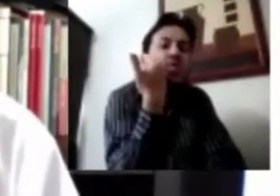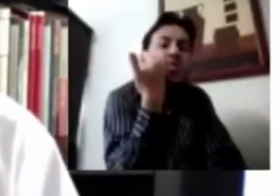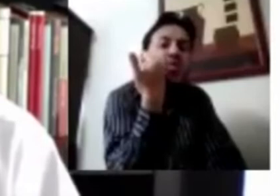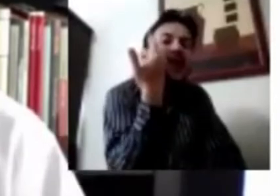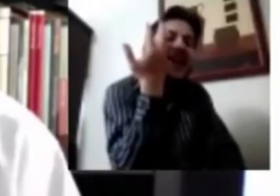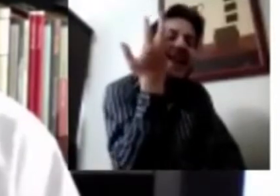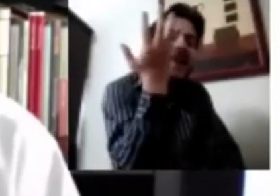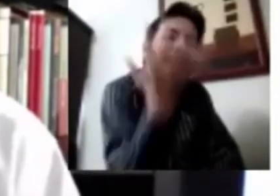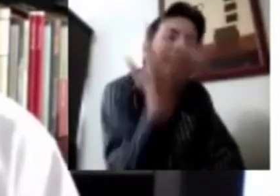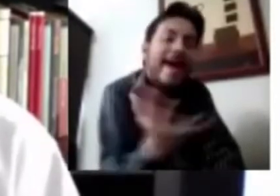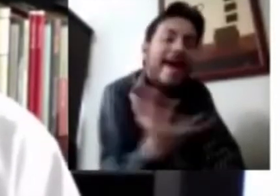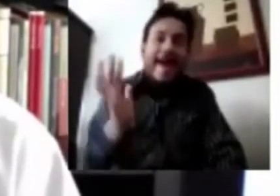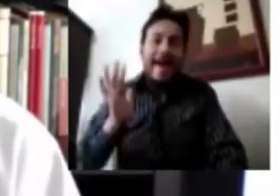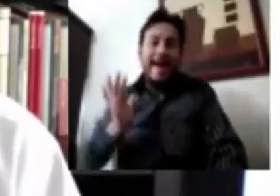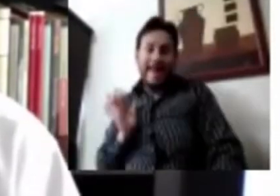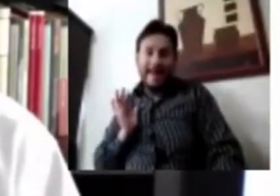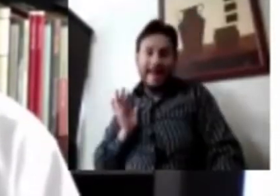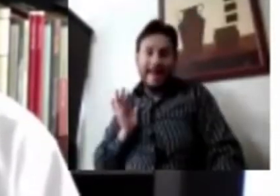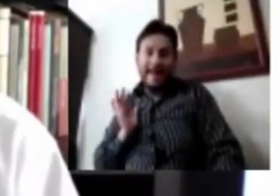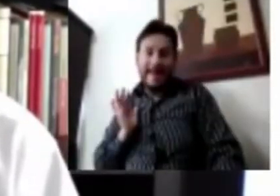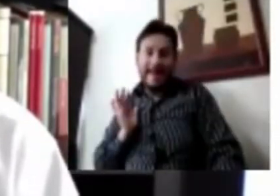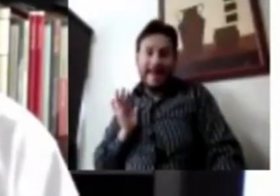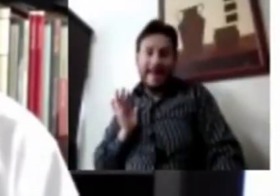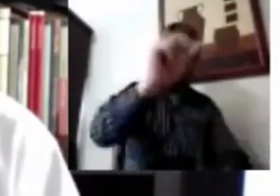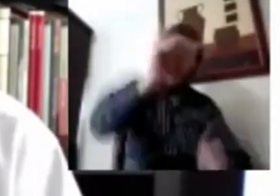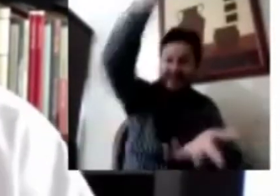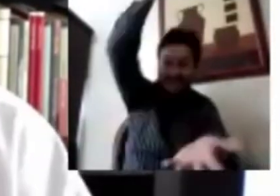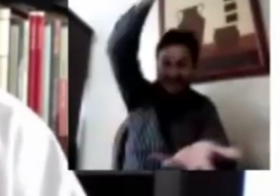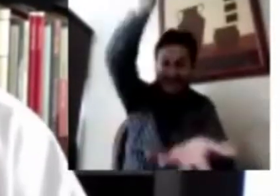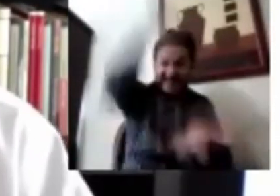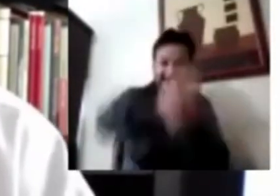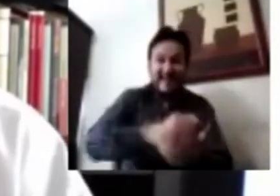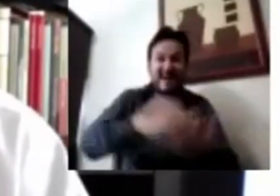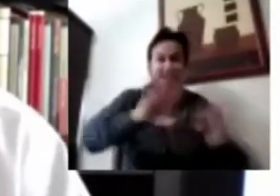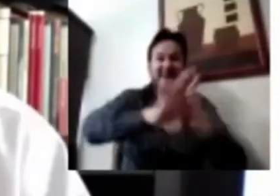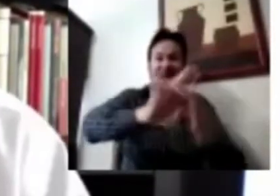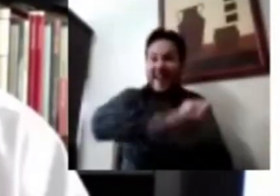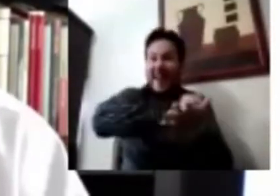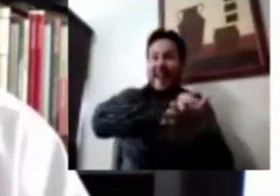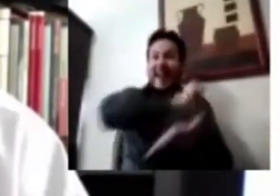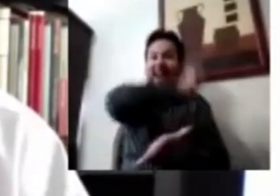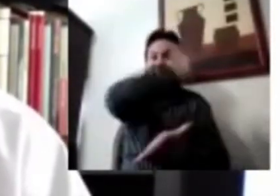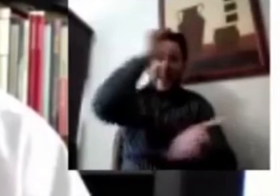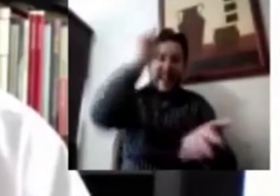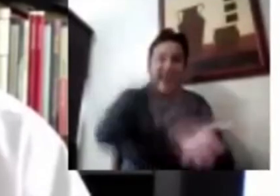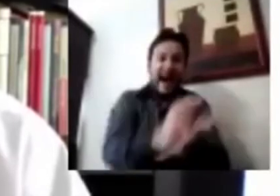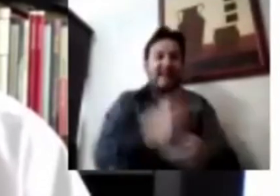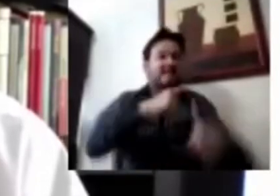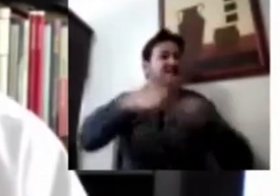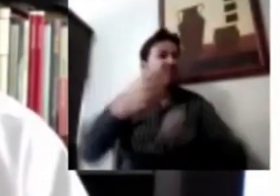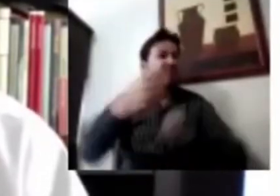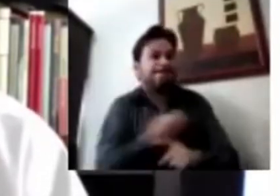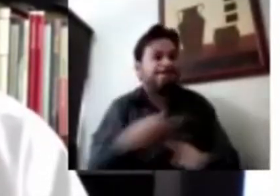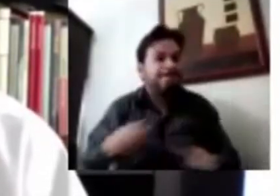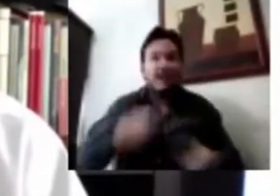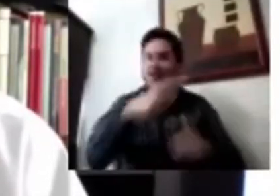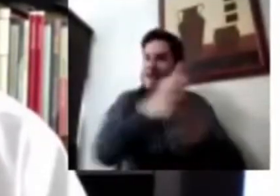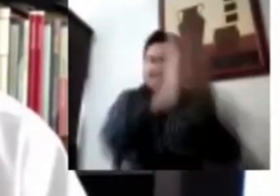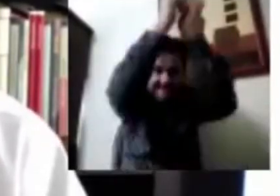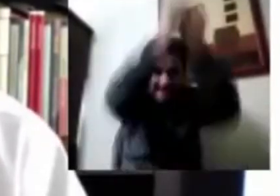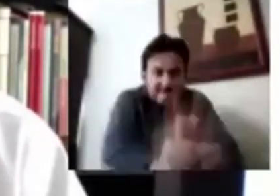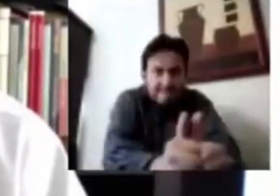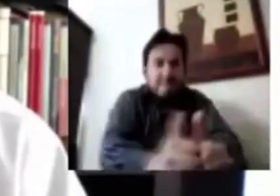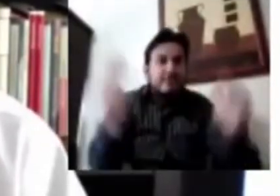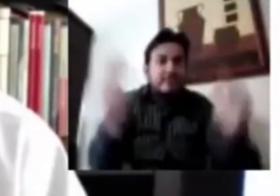todo, mayorías entre la población mexicana, que no solamente está de acuerdo con el quedarse en casa, que no solamente está de acuerdo